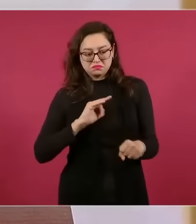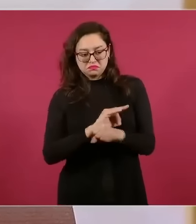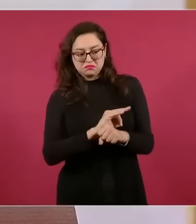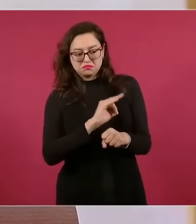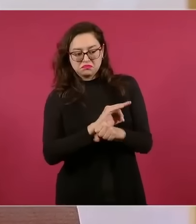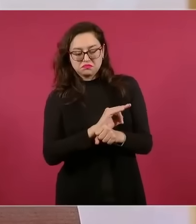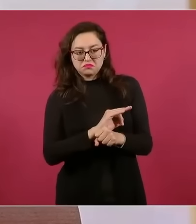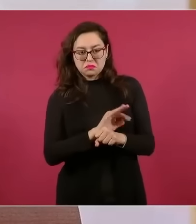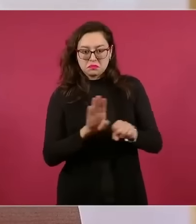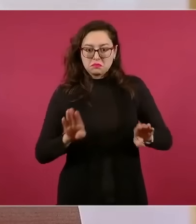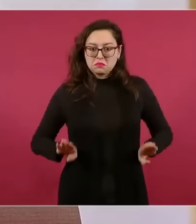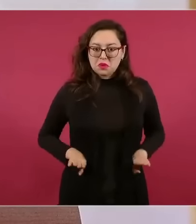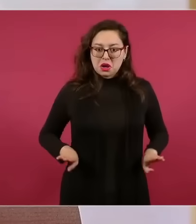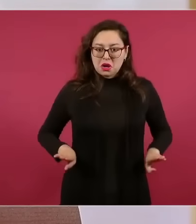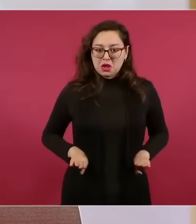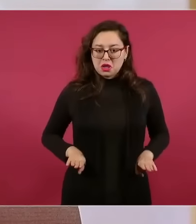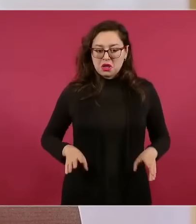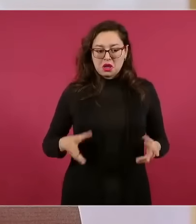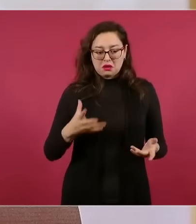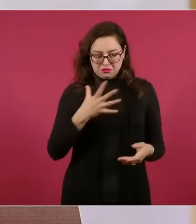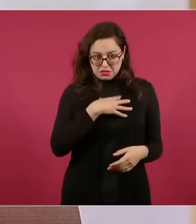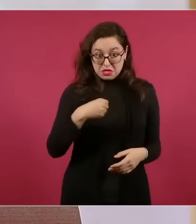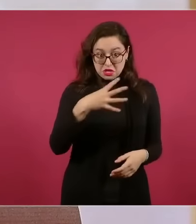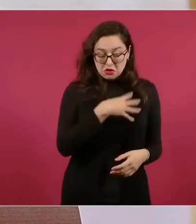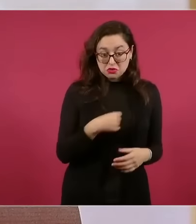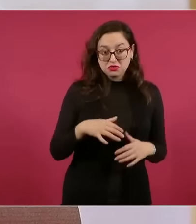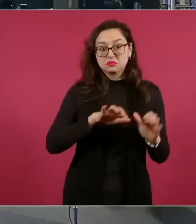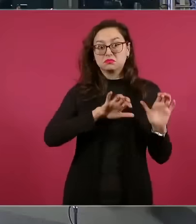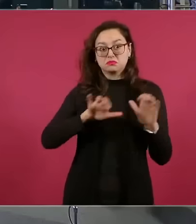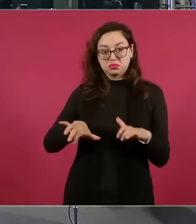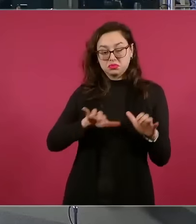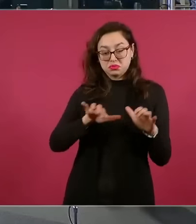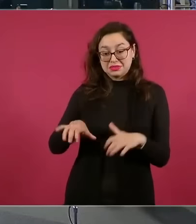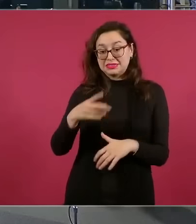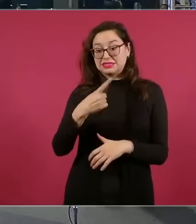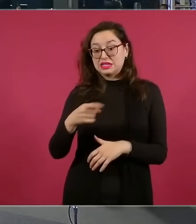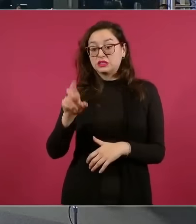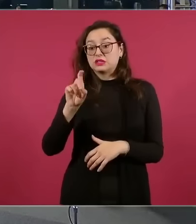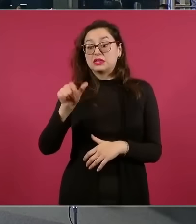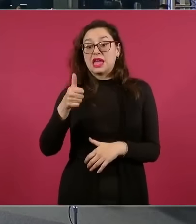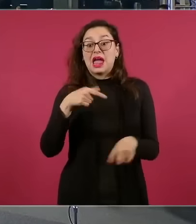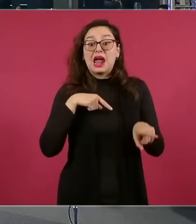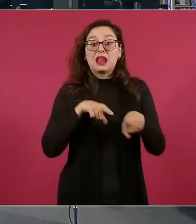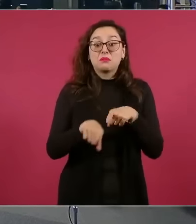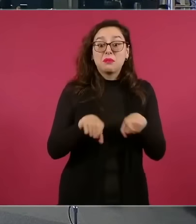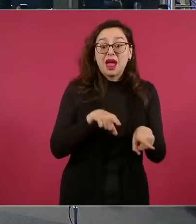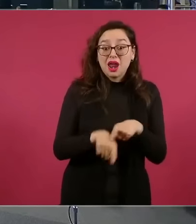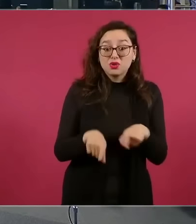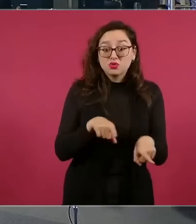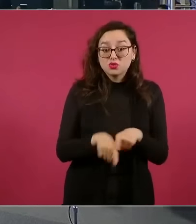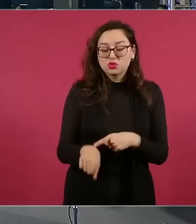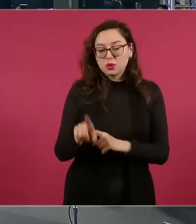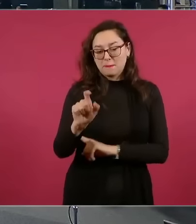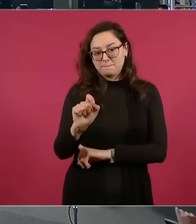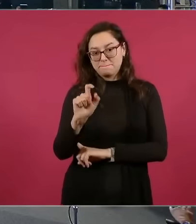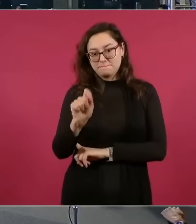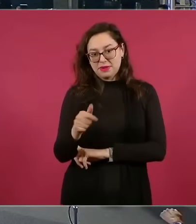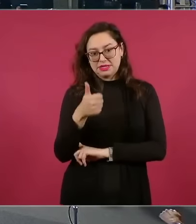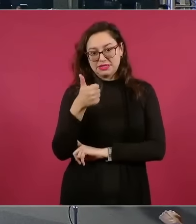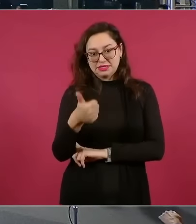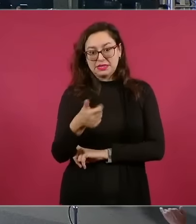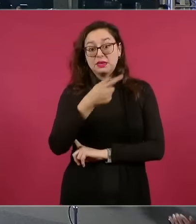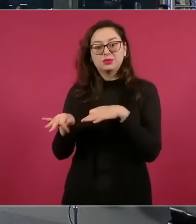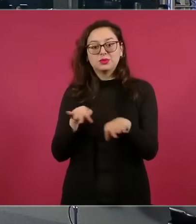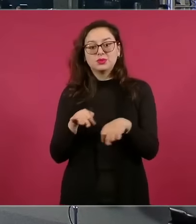empleo a sus hijos, 136 a sus hermanos y 27 a sus